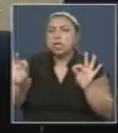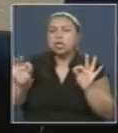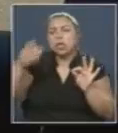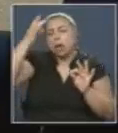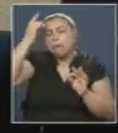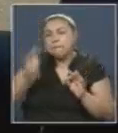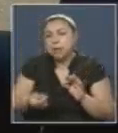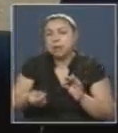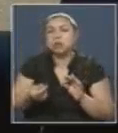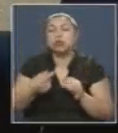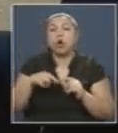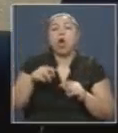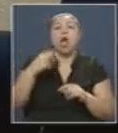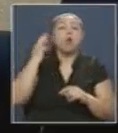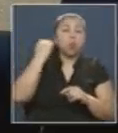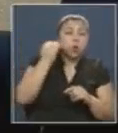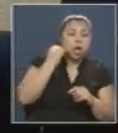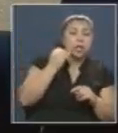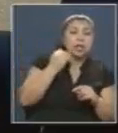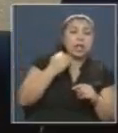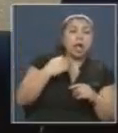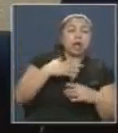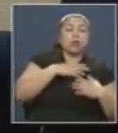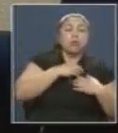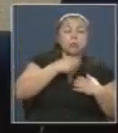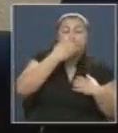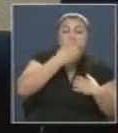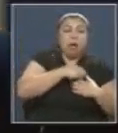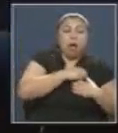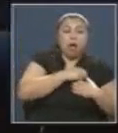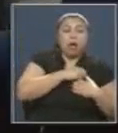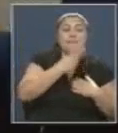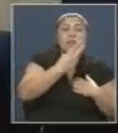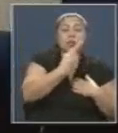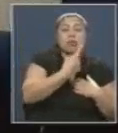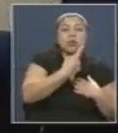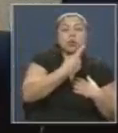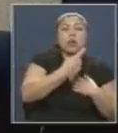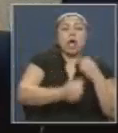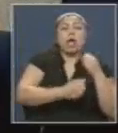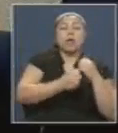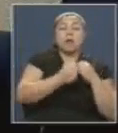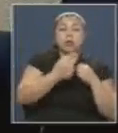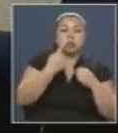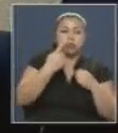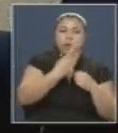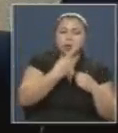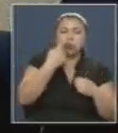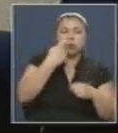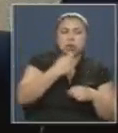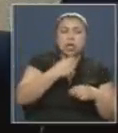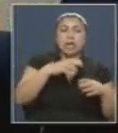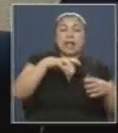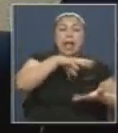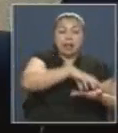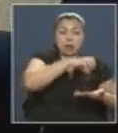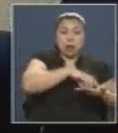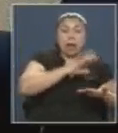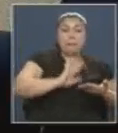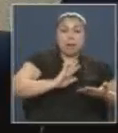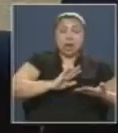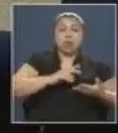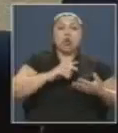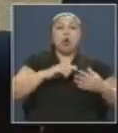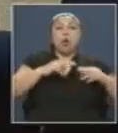menor, con insuficiencia cardíaca, estuvo 21 días en el hospital de Arica esperando una cama en el hospital Roberto del Río.